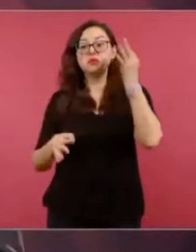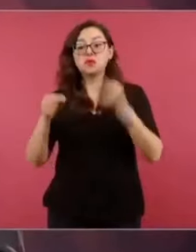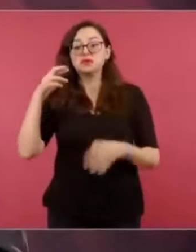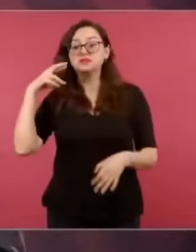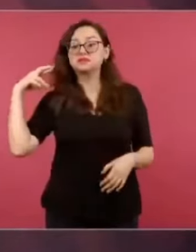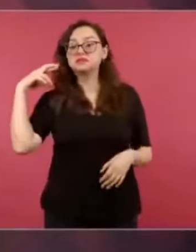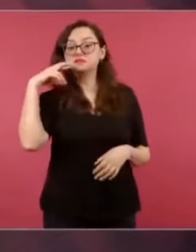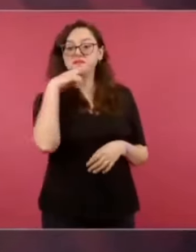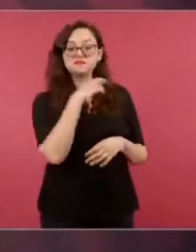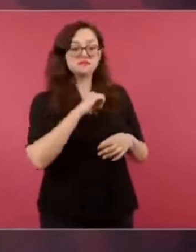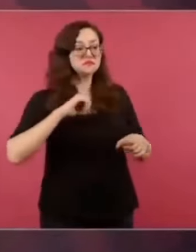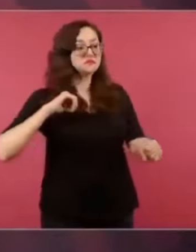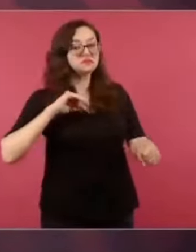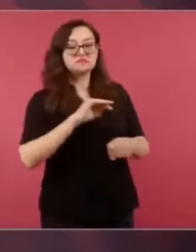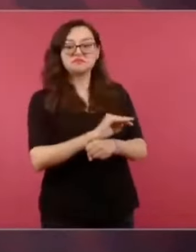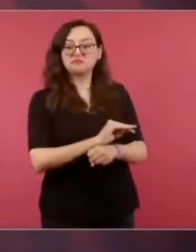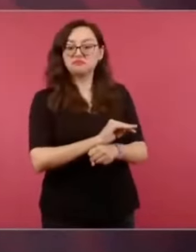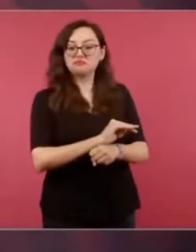Y también, pues,